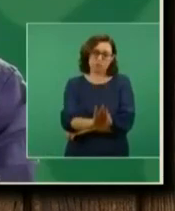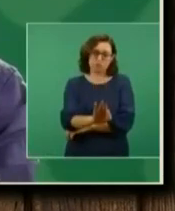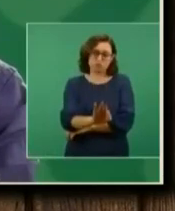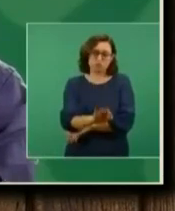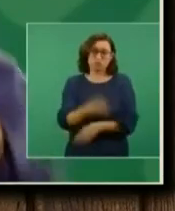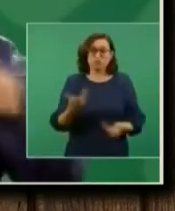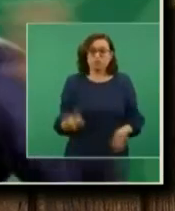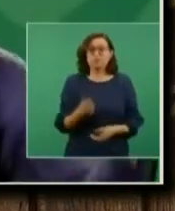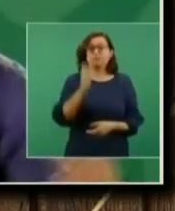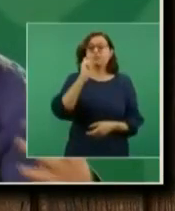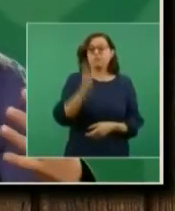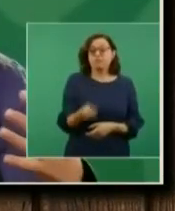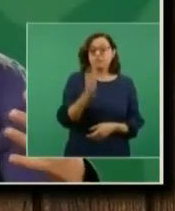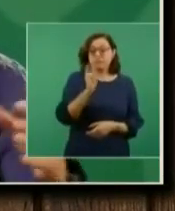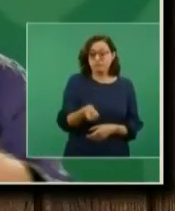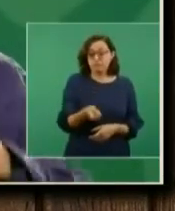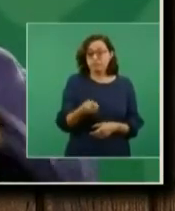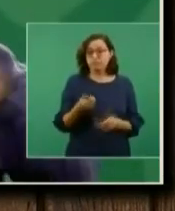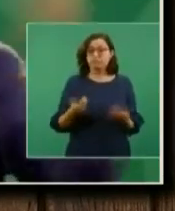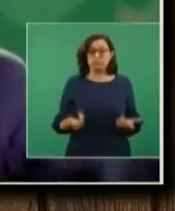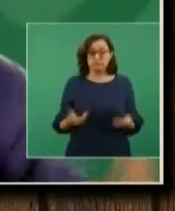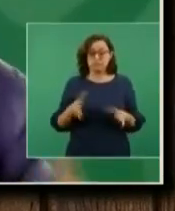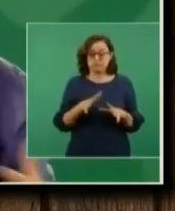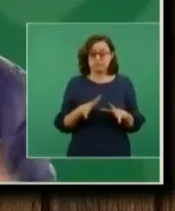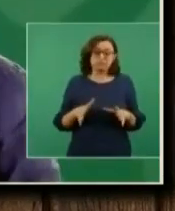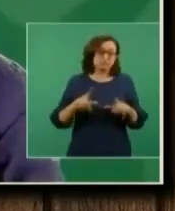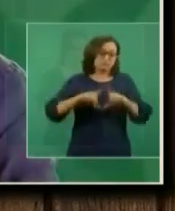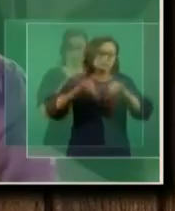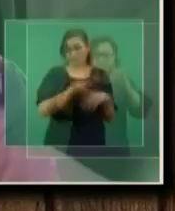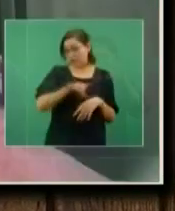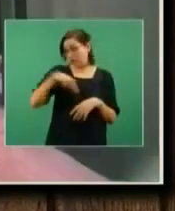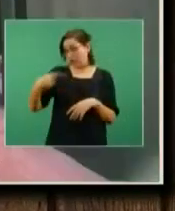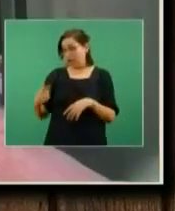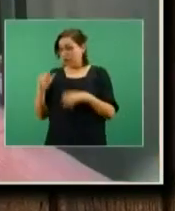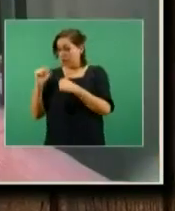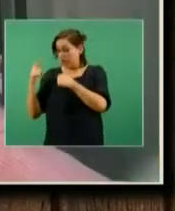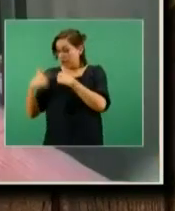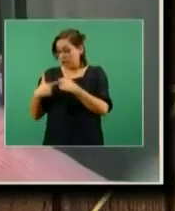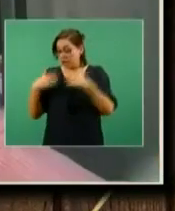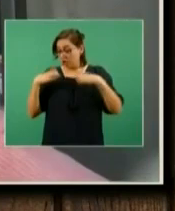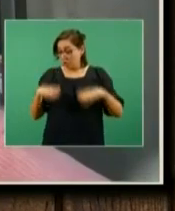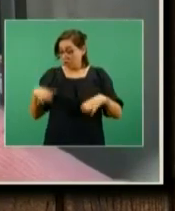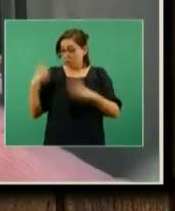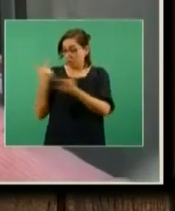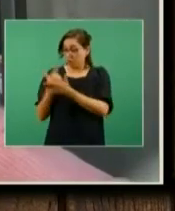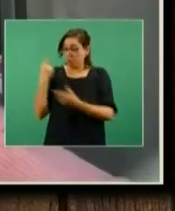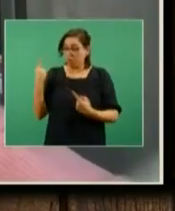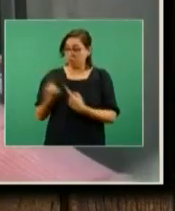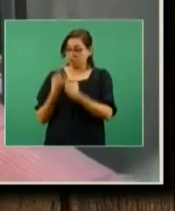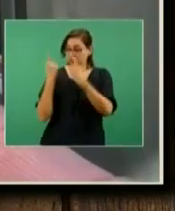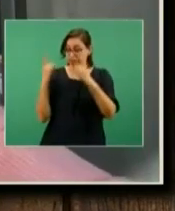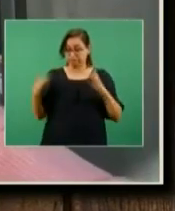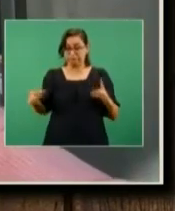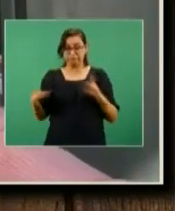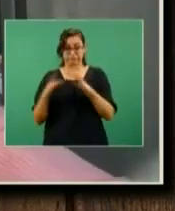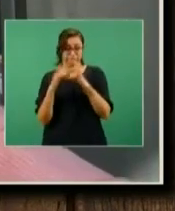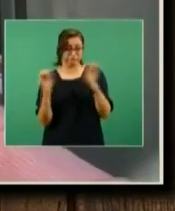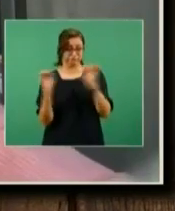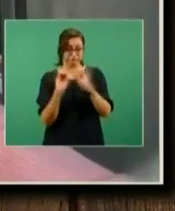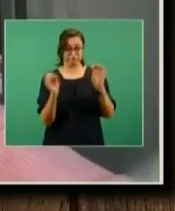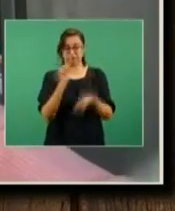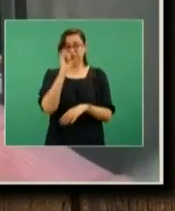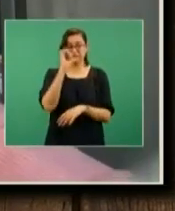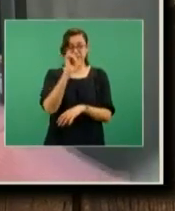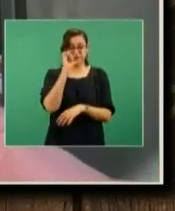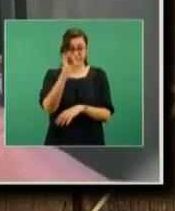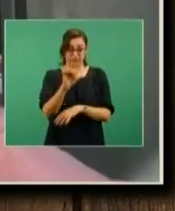este señor dijo que el peor escenario catastrófico era de 60 mil muertes y llevamos 230, por Dios santo. Exacto. O sea, entonces,